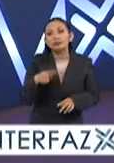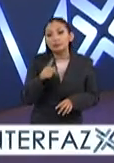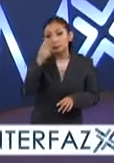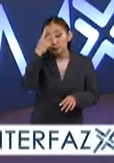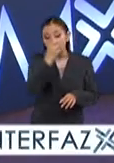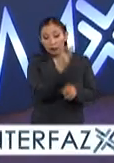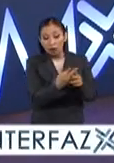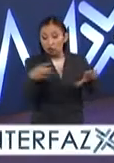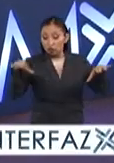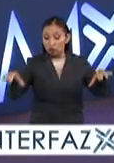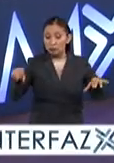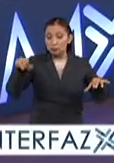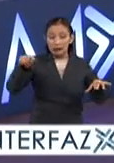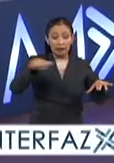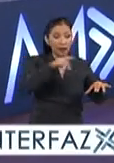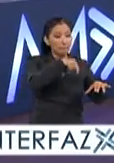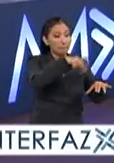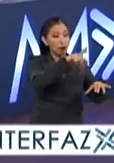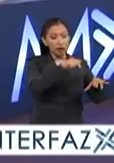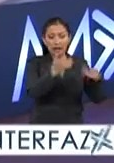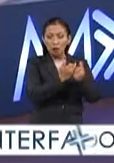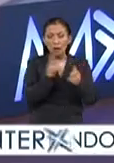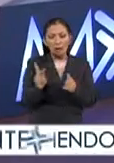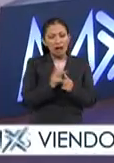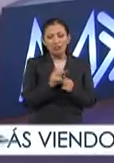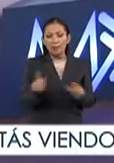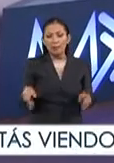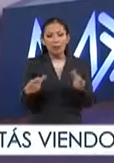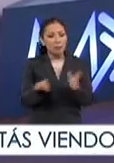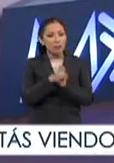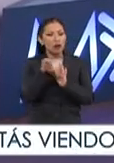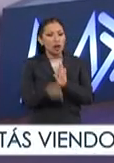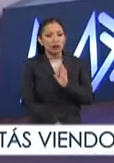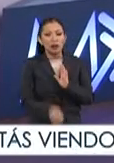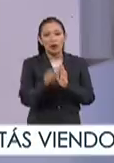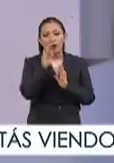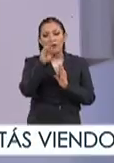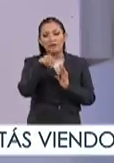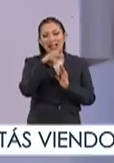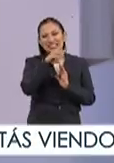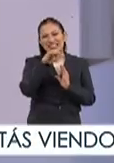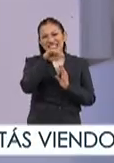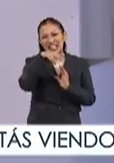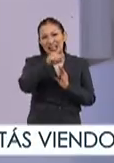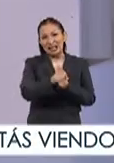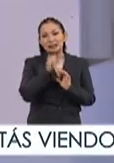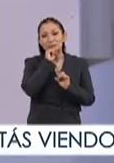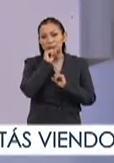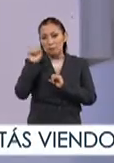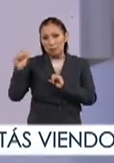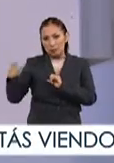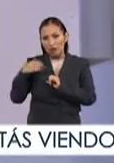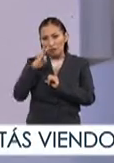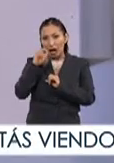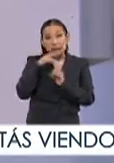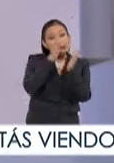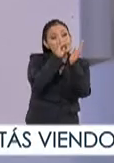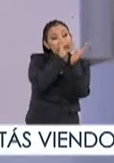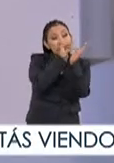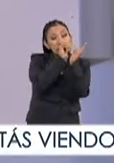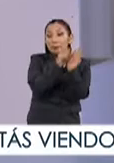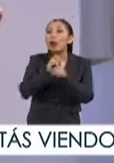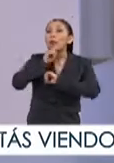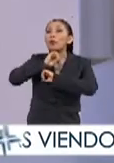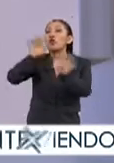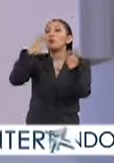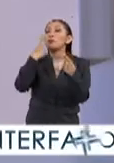los dos surgen en ese sentido comparten los mismos medios de distribución como son los fanzines estas publicaciones que hacen los propios fans para dar a conocer